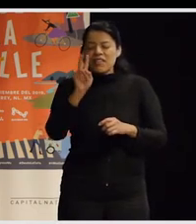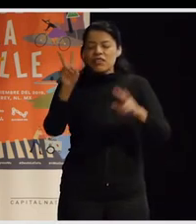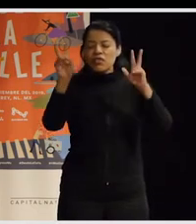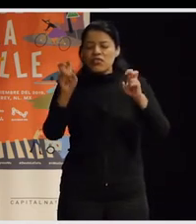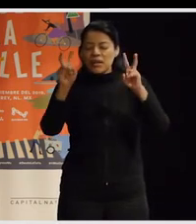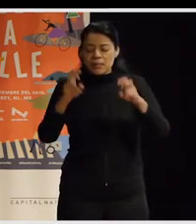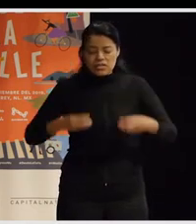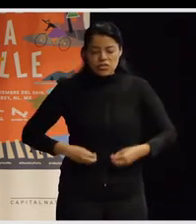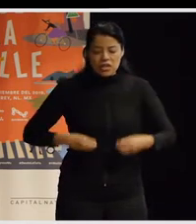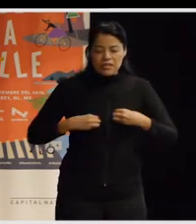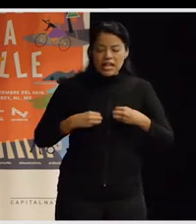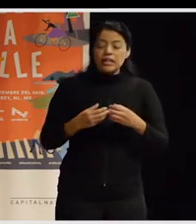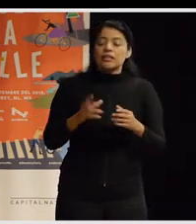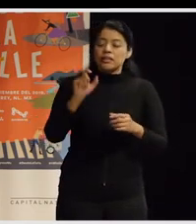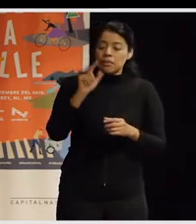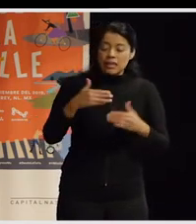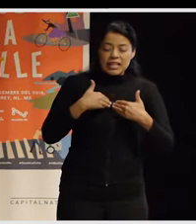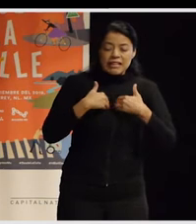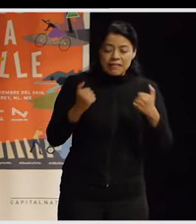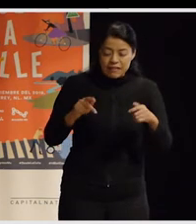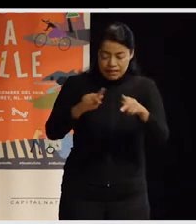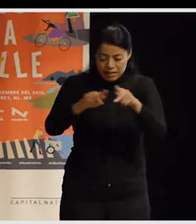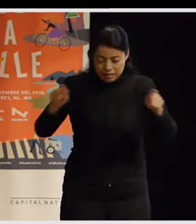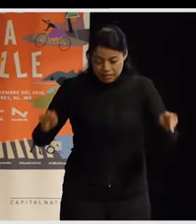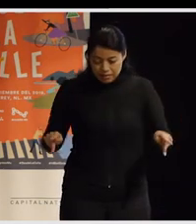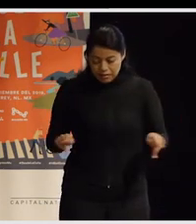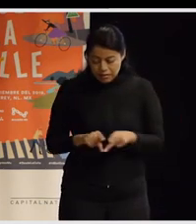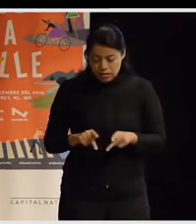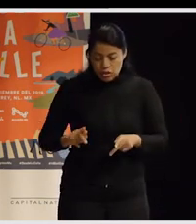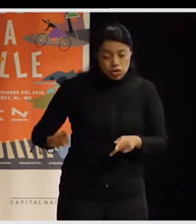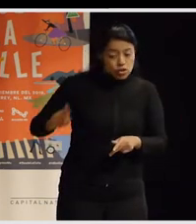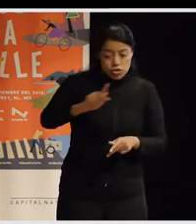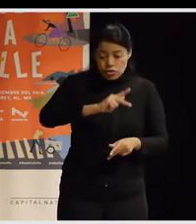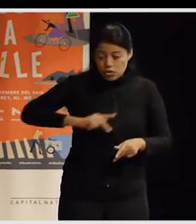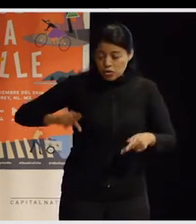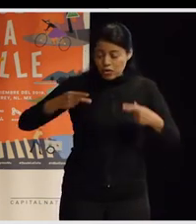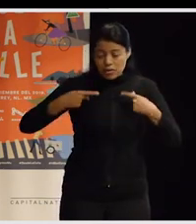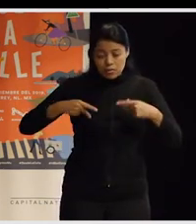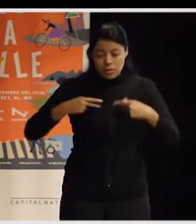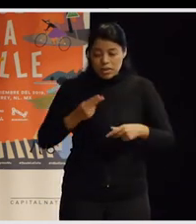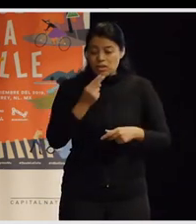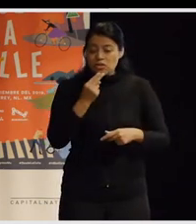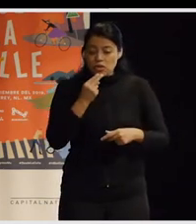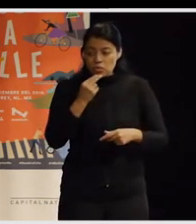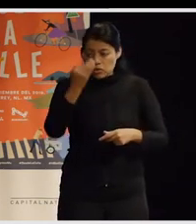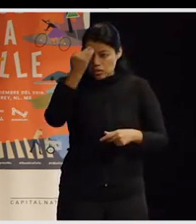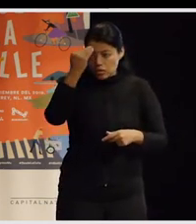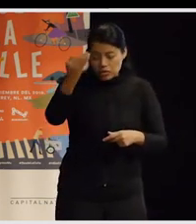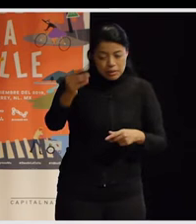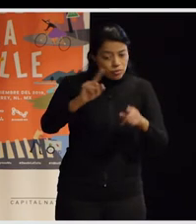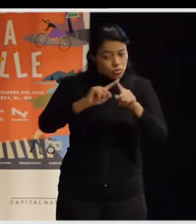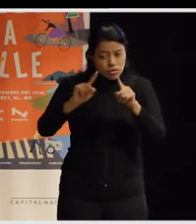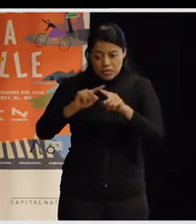entender que los espacios públicos son lugares colectivos, que no son neutros, que tienen usos y tiempos diferentes para